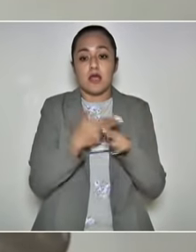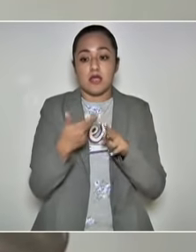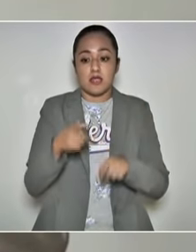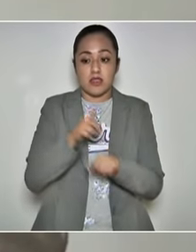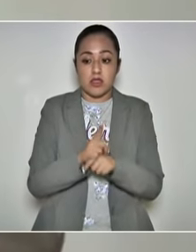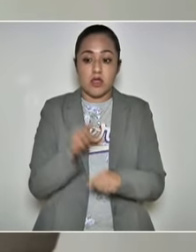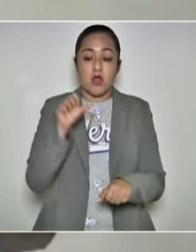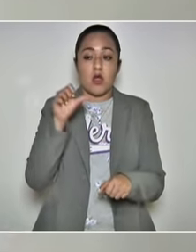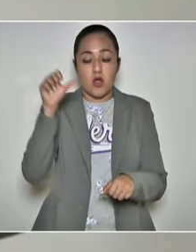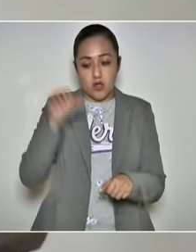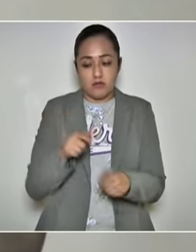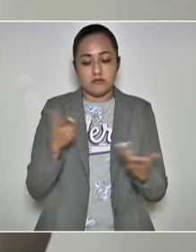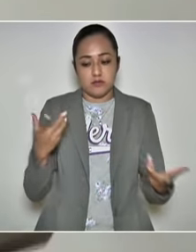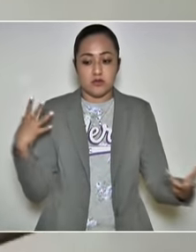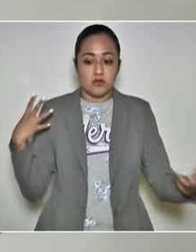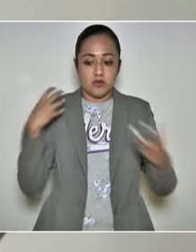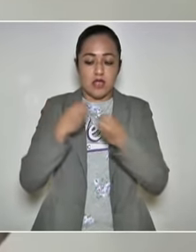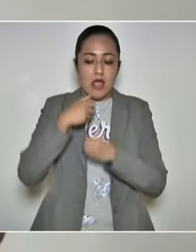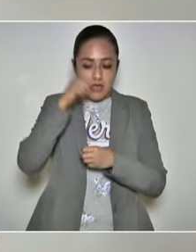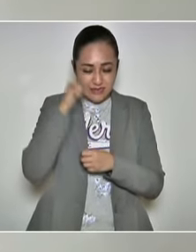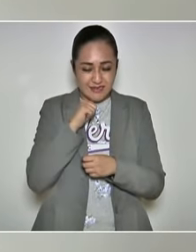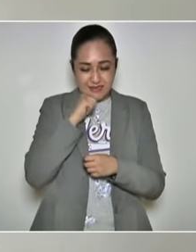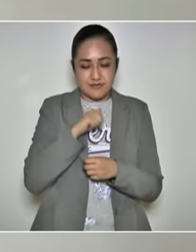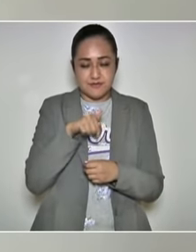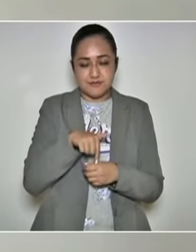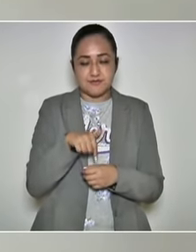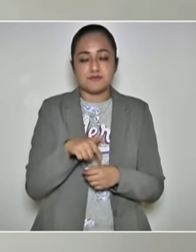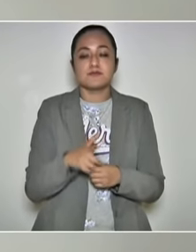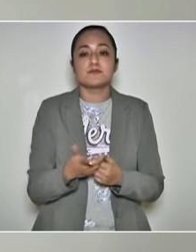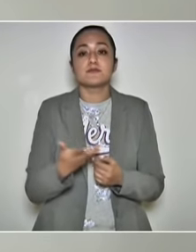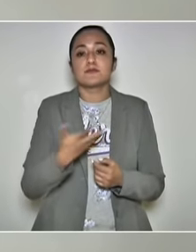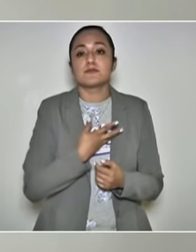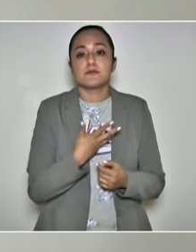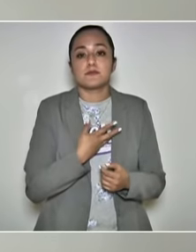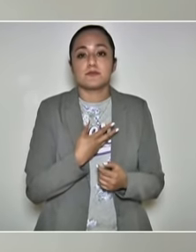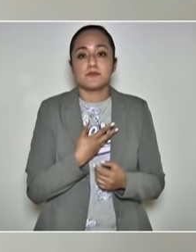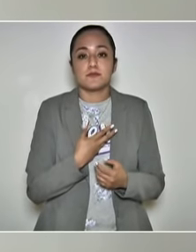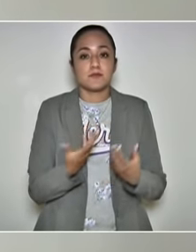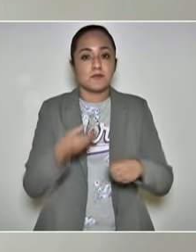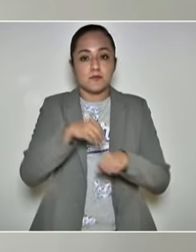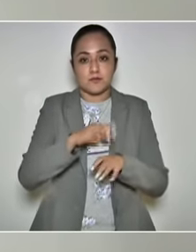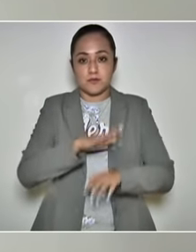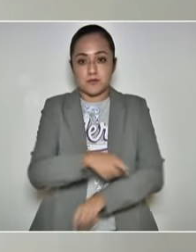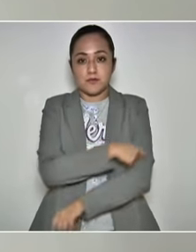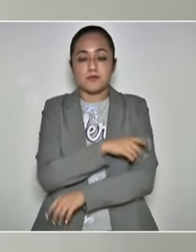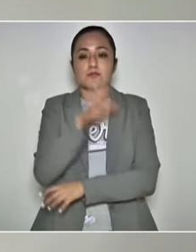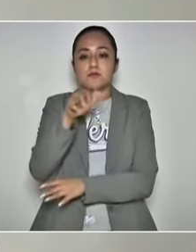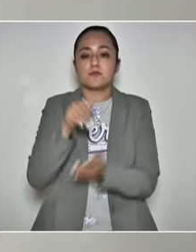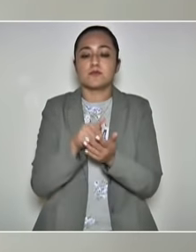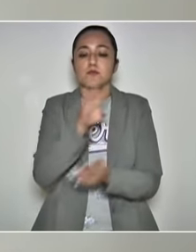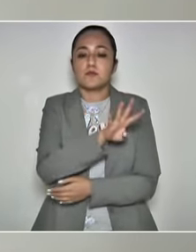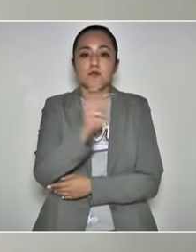día de hoy, bueno, con corte de ayer, tenemos, se han puesto 5